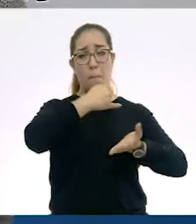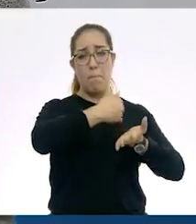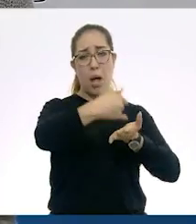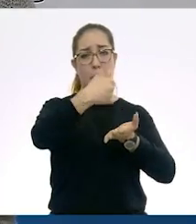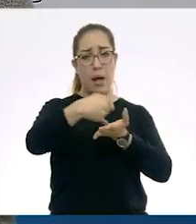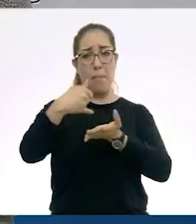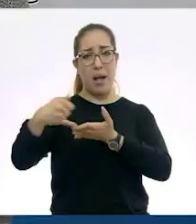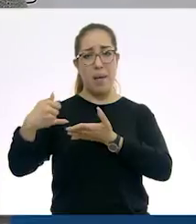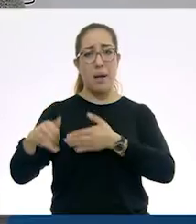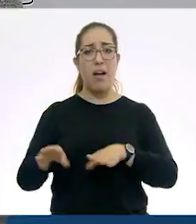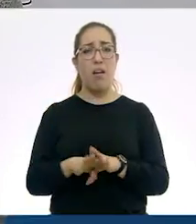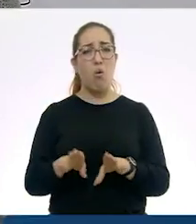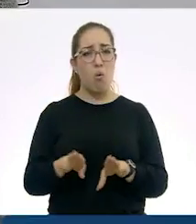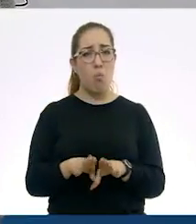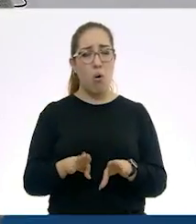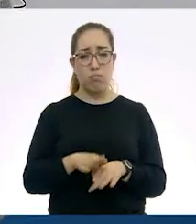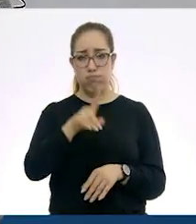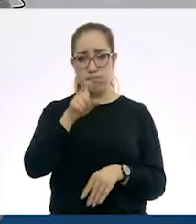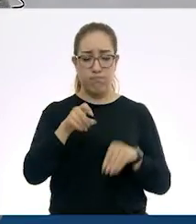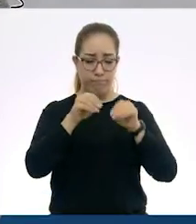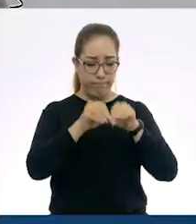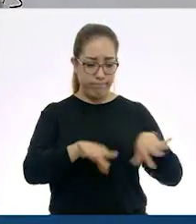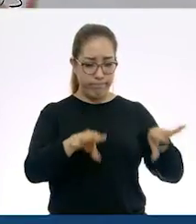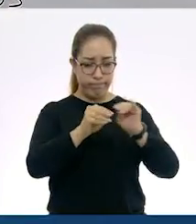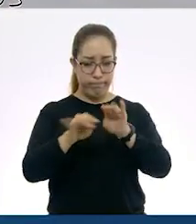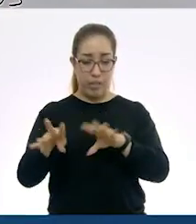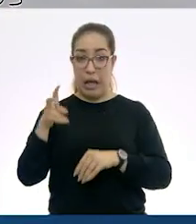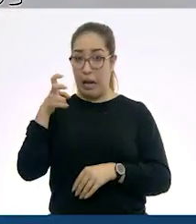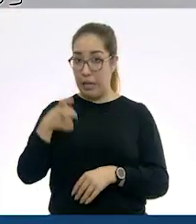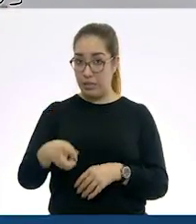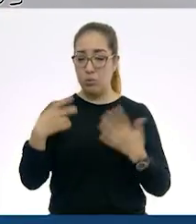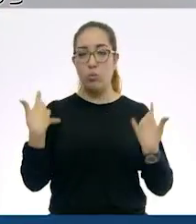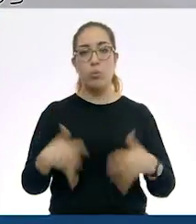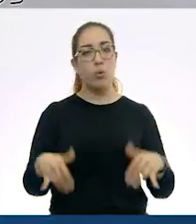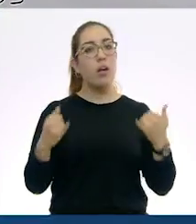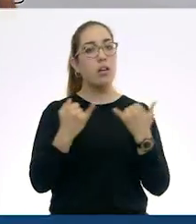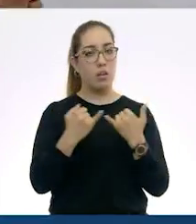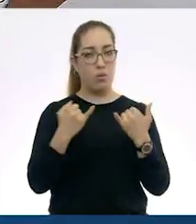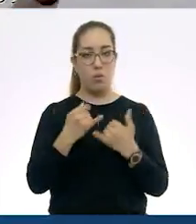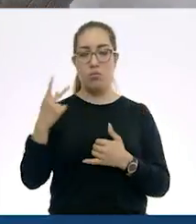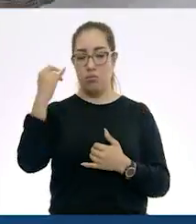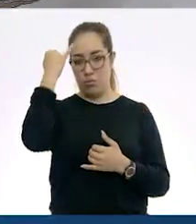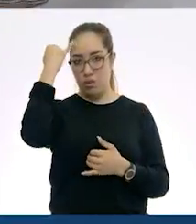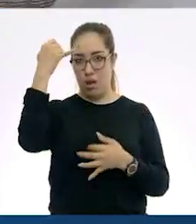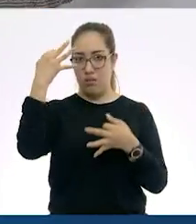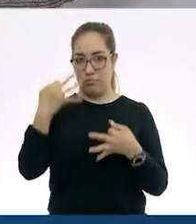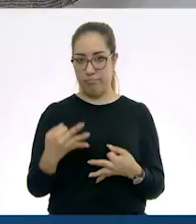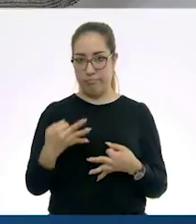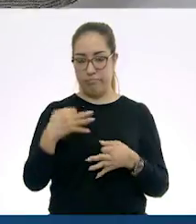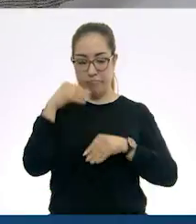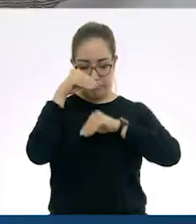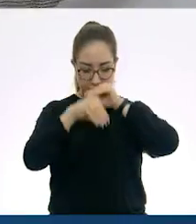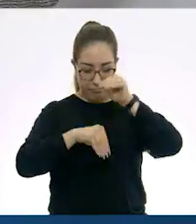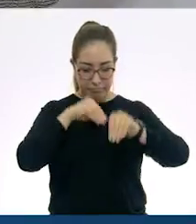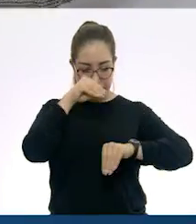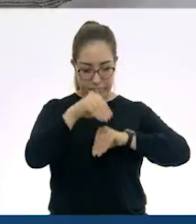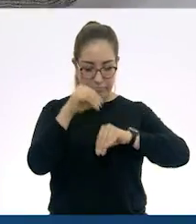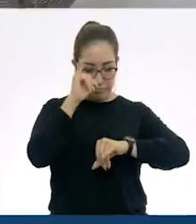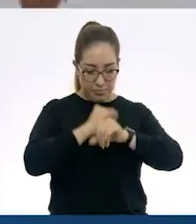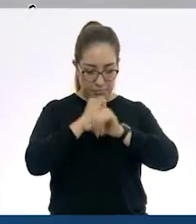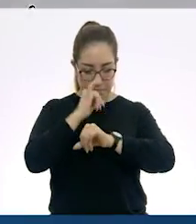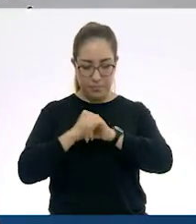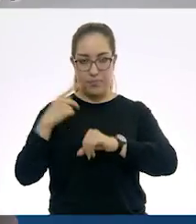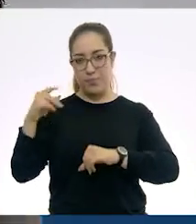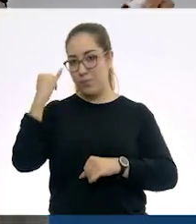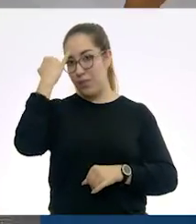tenían. Entonces, esos sistemas hidrológicos también los podemos contar como parte de estos avances e inventos que tuvieron